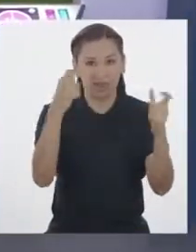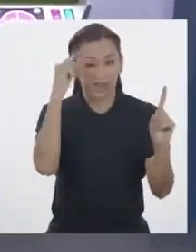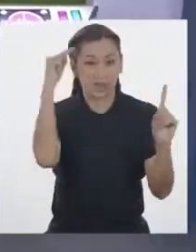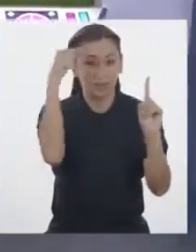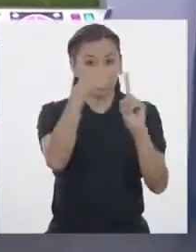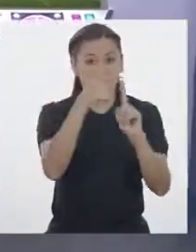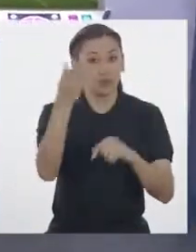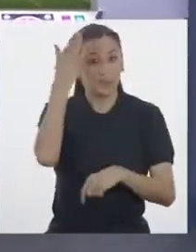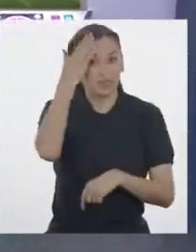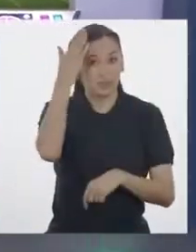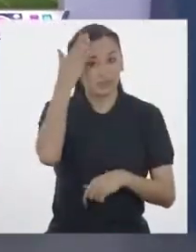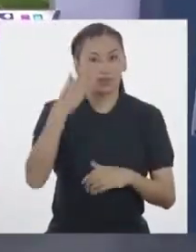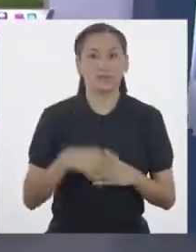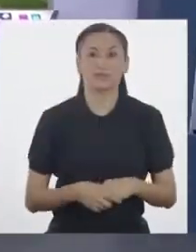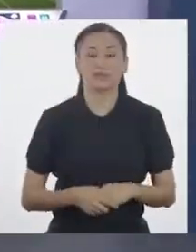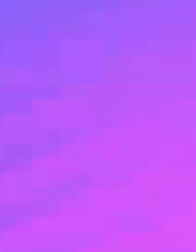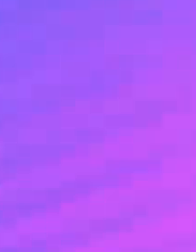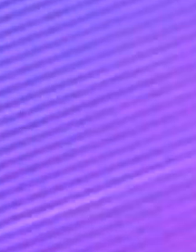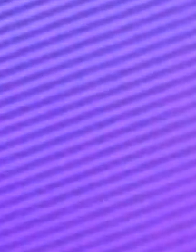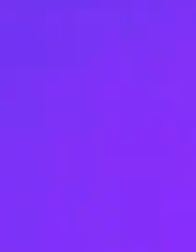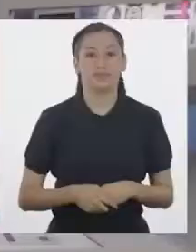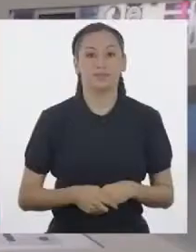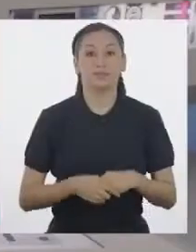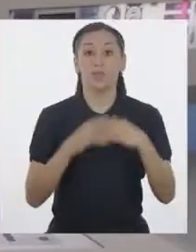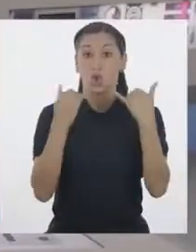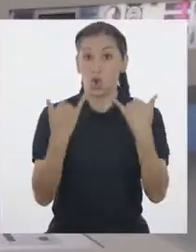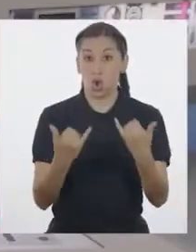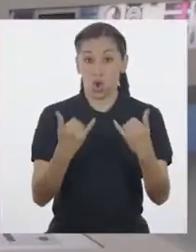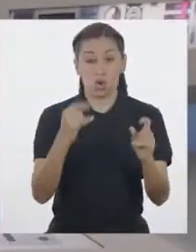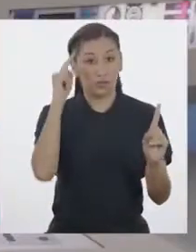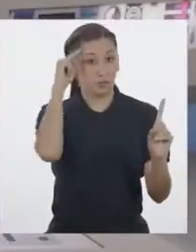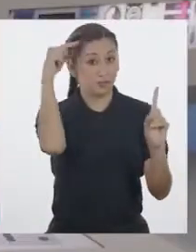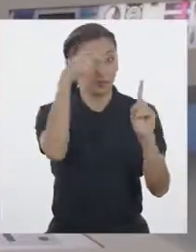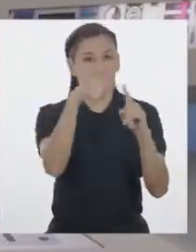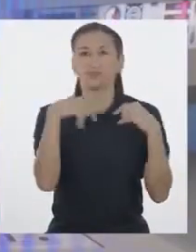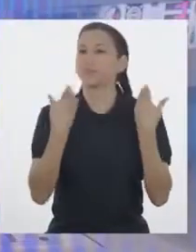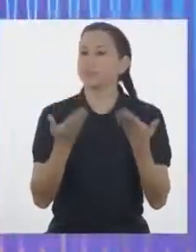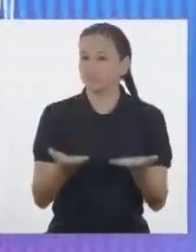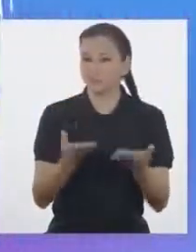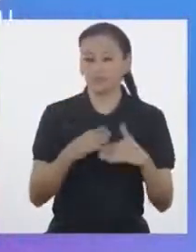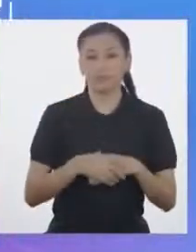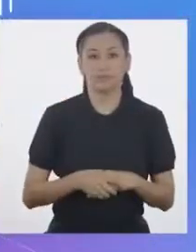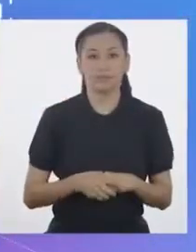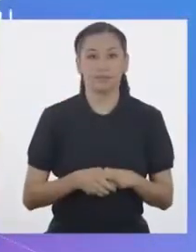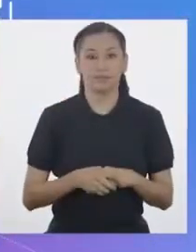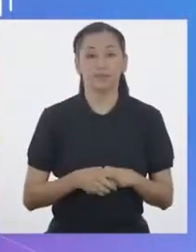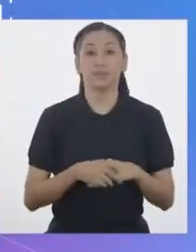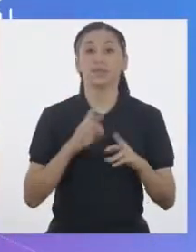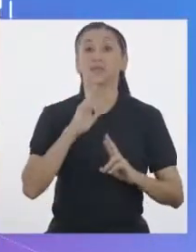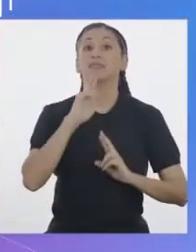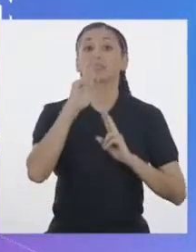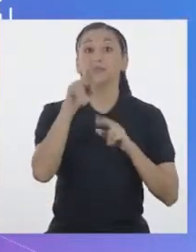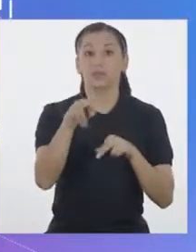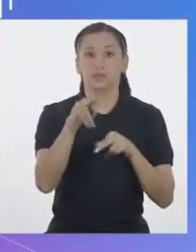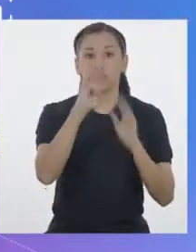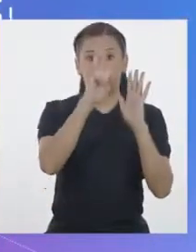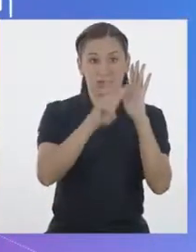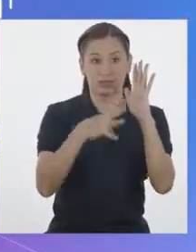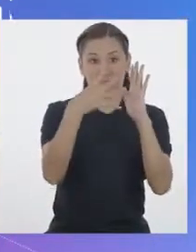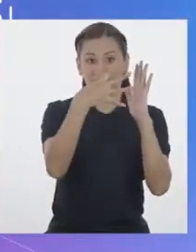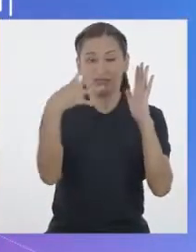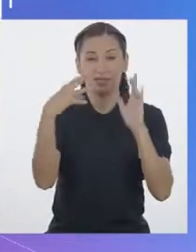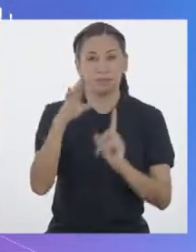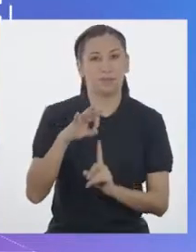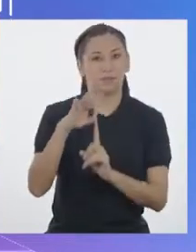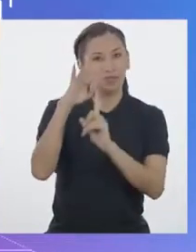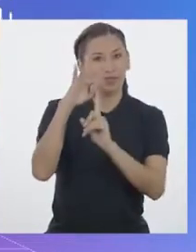el gran desafío del saber. La misión del día es... Completar una tabla